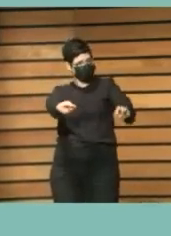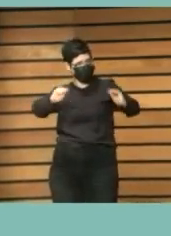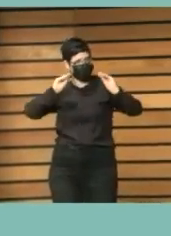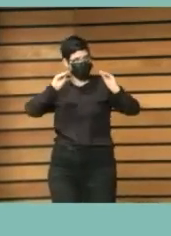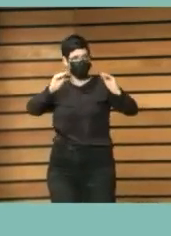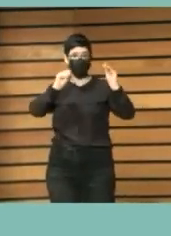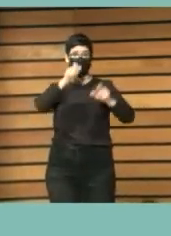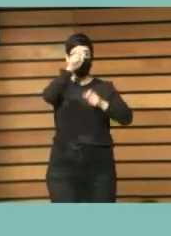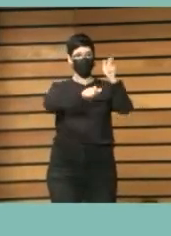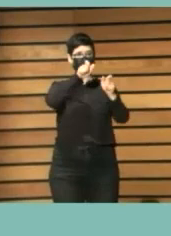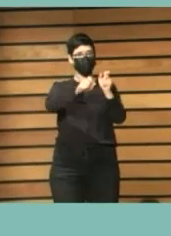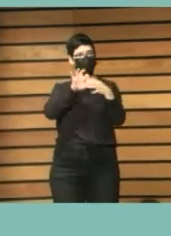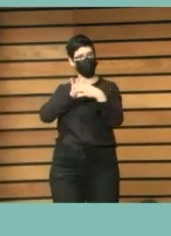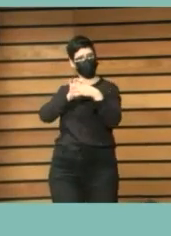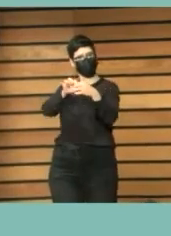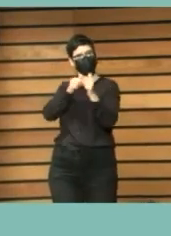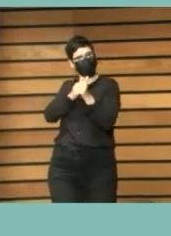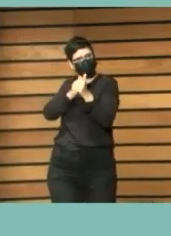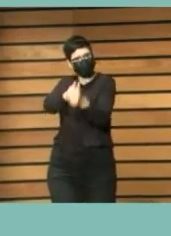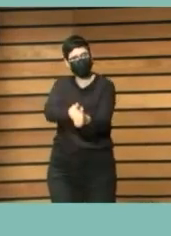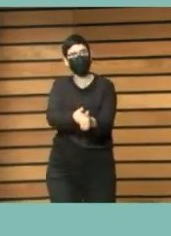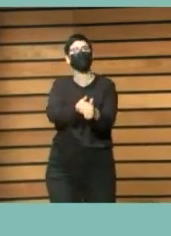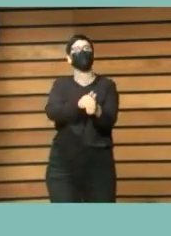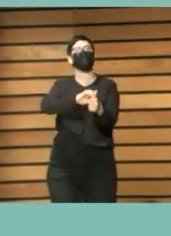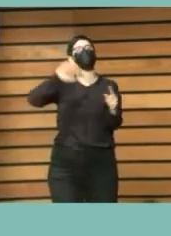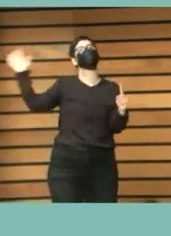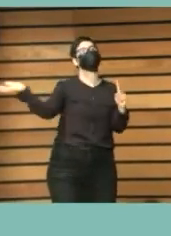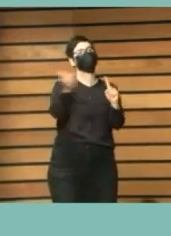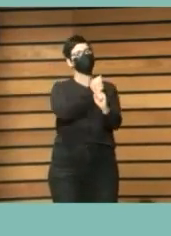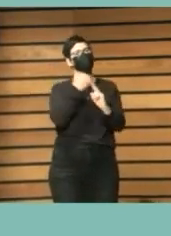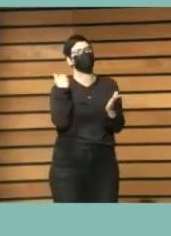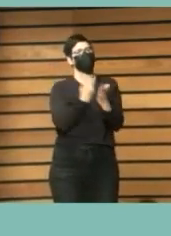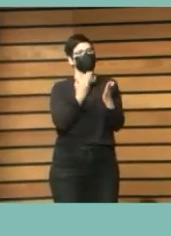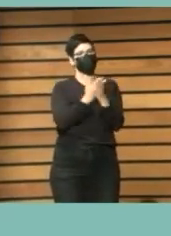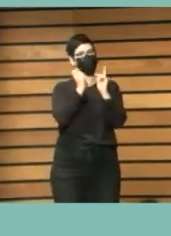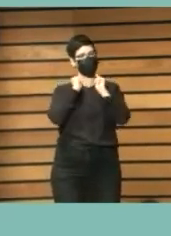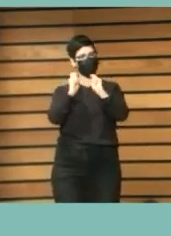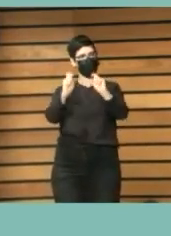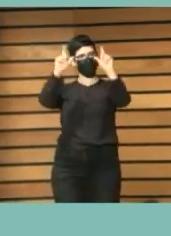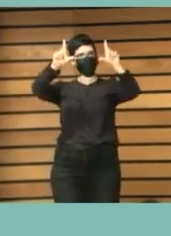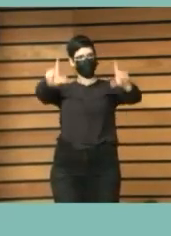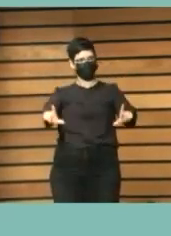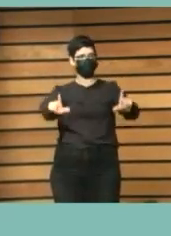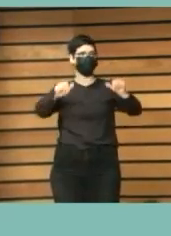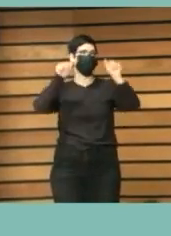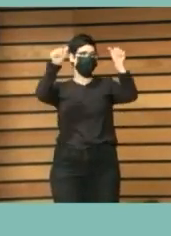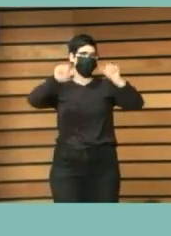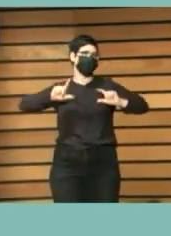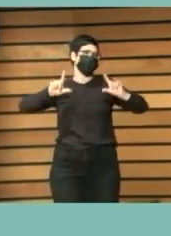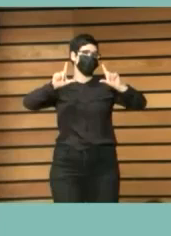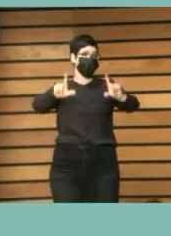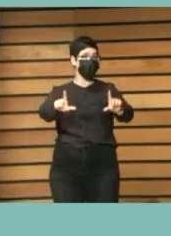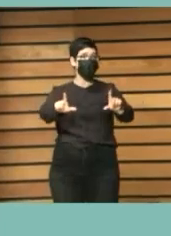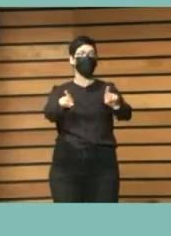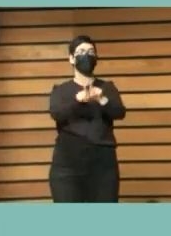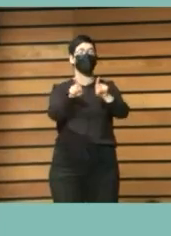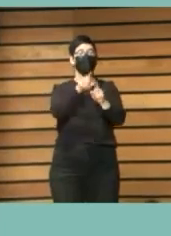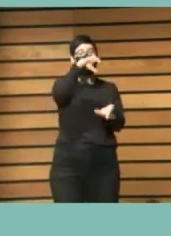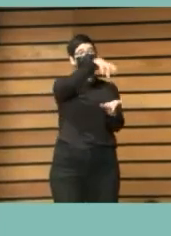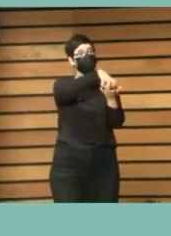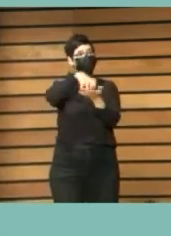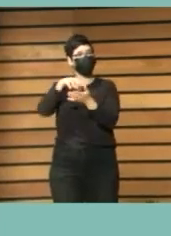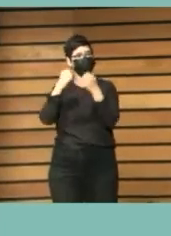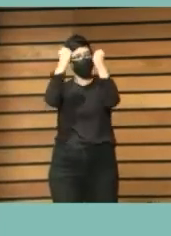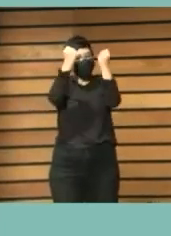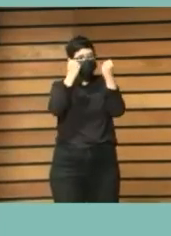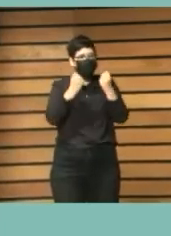personas y la obtención de la certificación siendo entidades acreditadoras